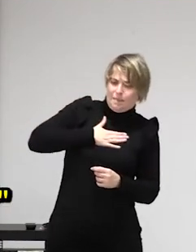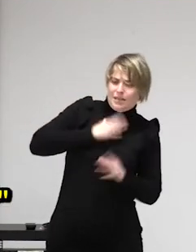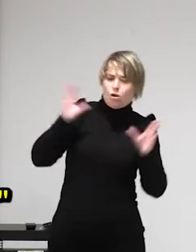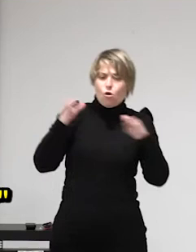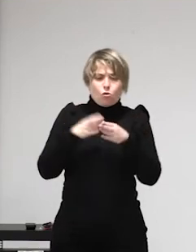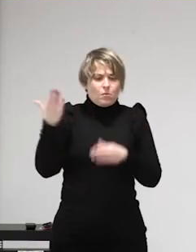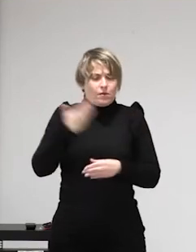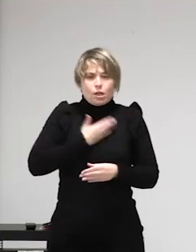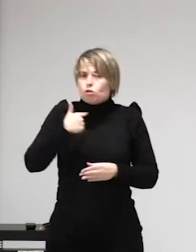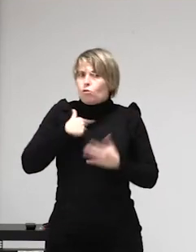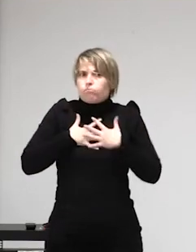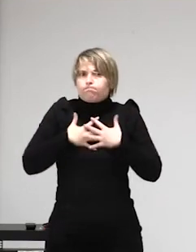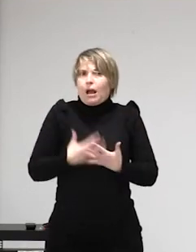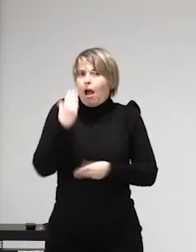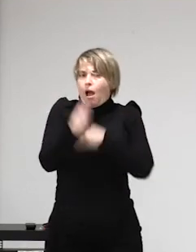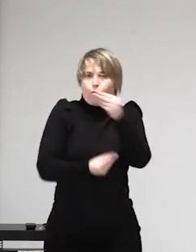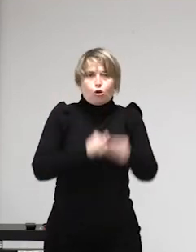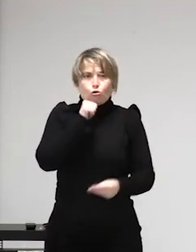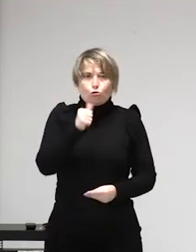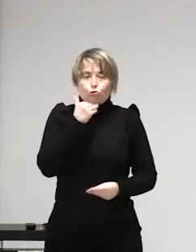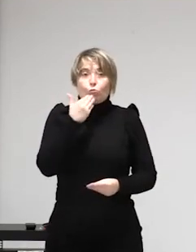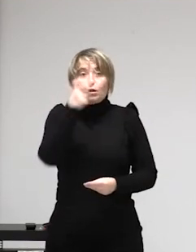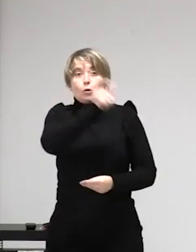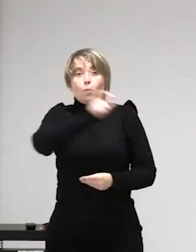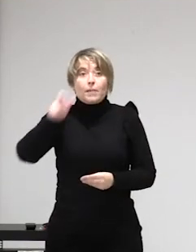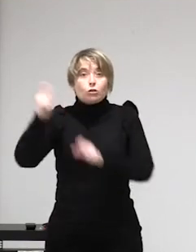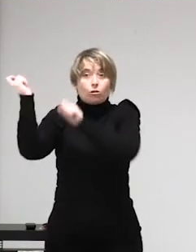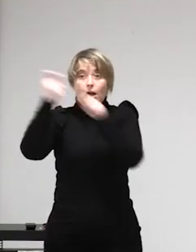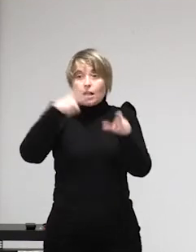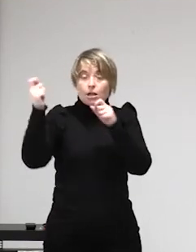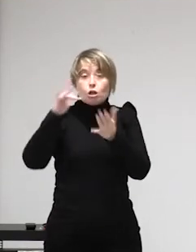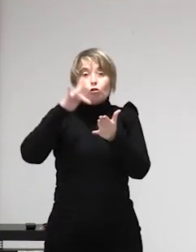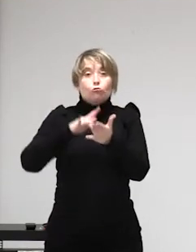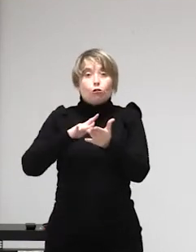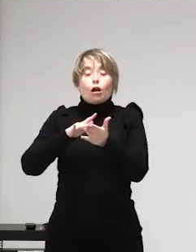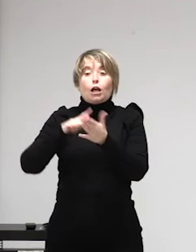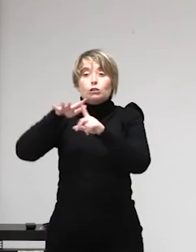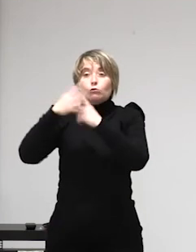o sin papeles se puede abordar el debate sobre la prostitución sobre la situación en que se ejerce la prostitución